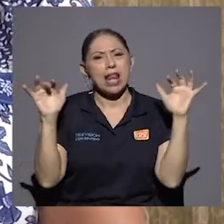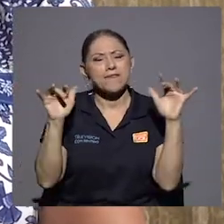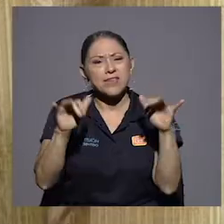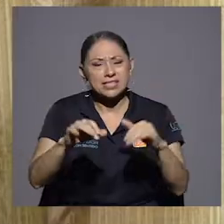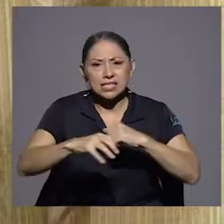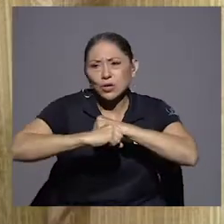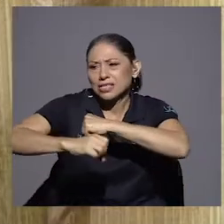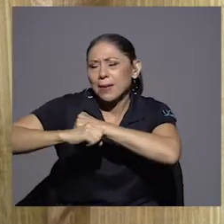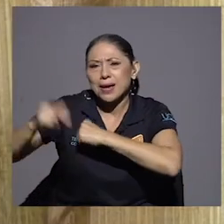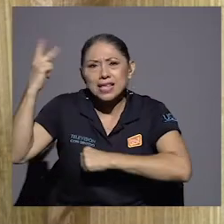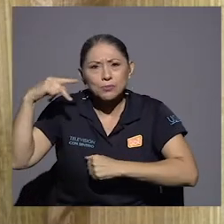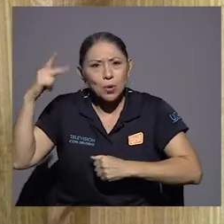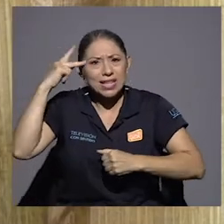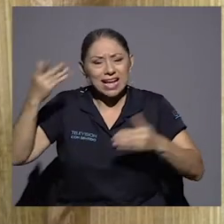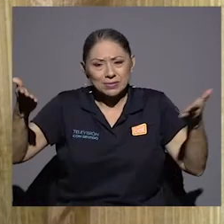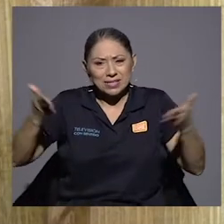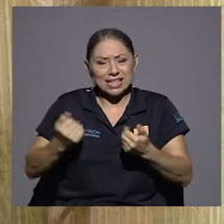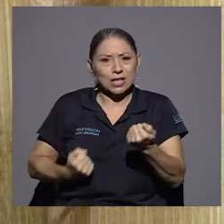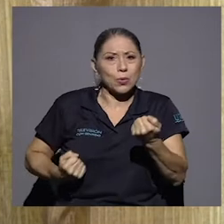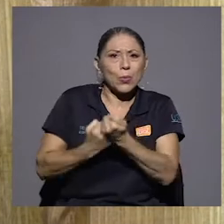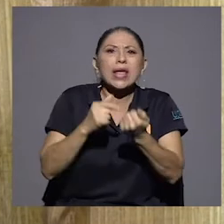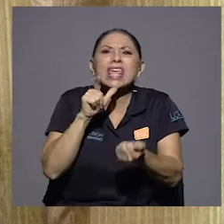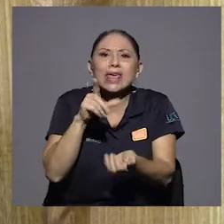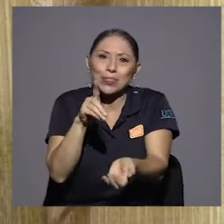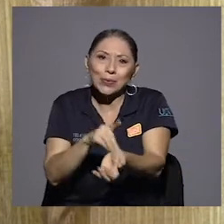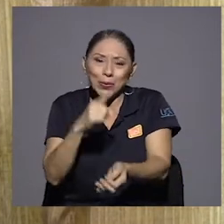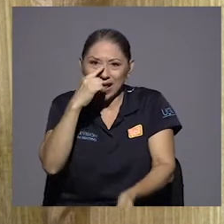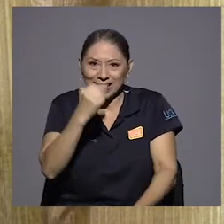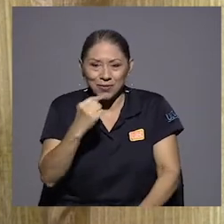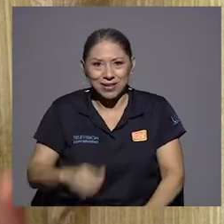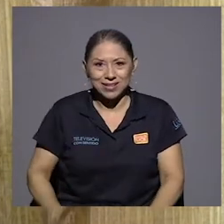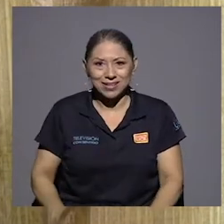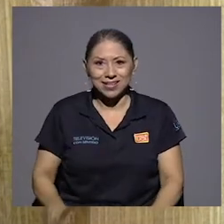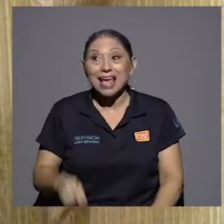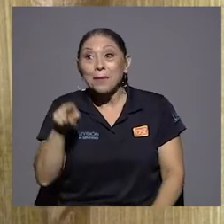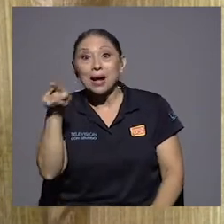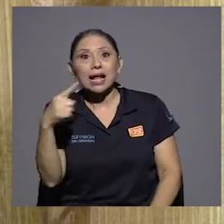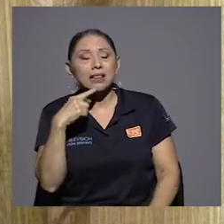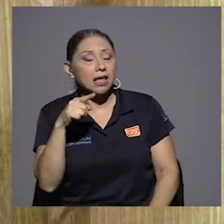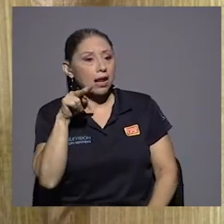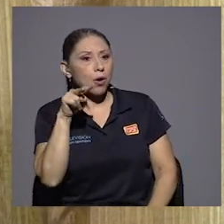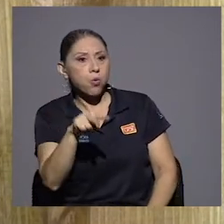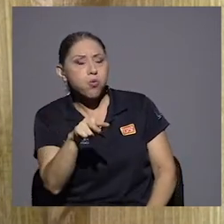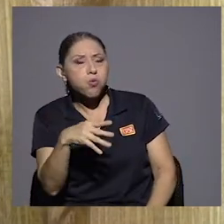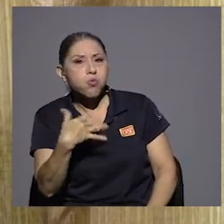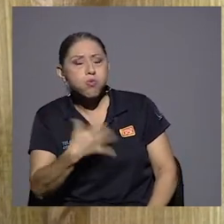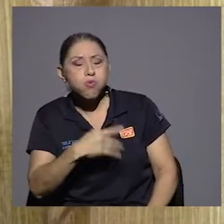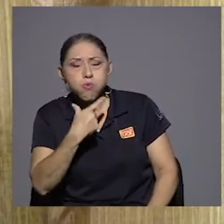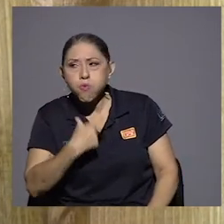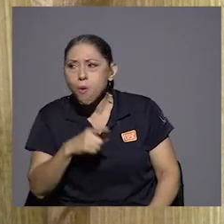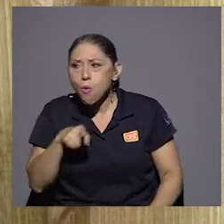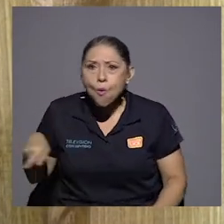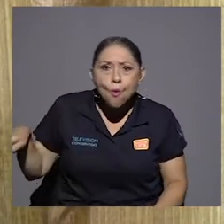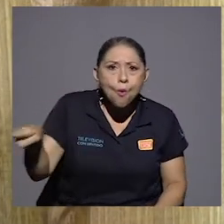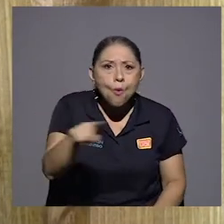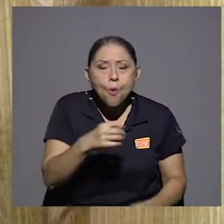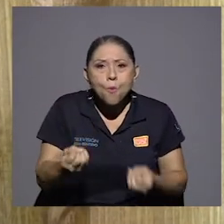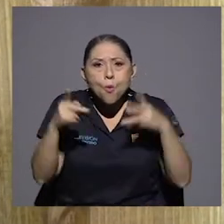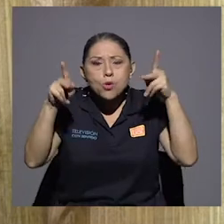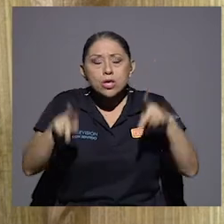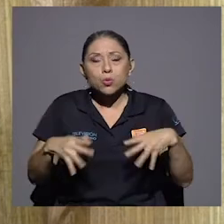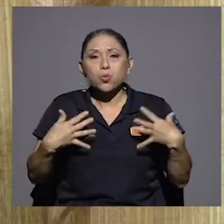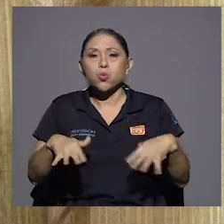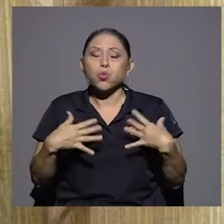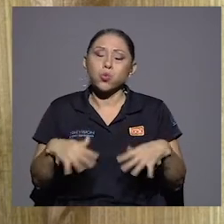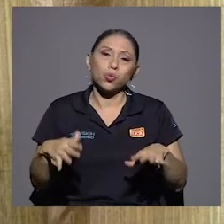respaldo, era Calderón Guardia. Entonces, para que él dijera, esto se salió de todos los números, ese, bueno,